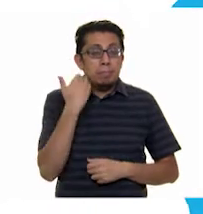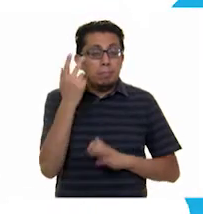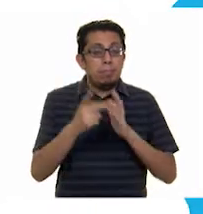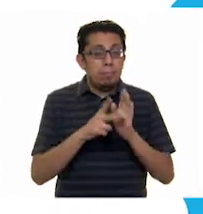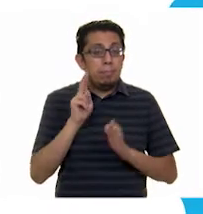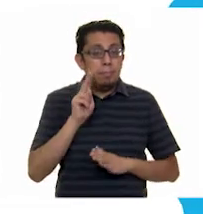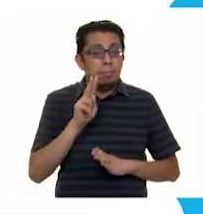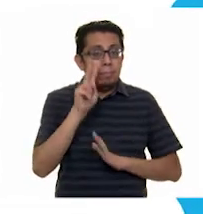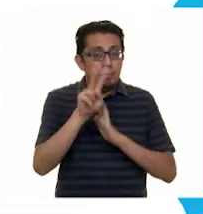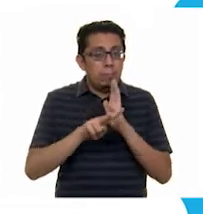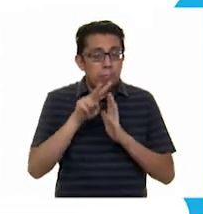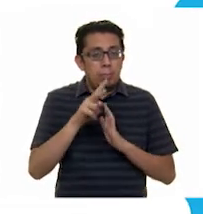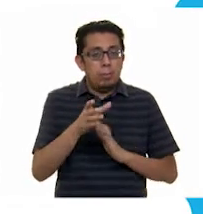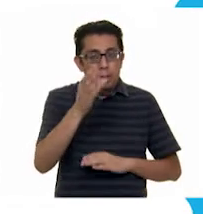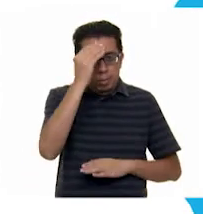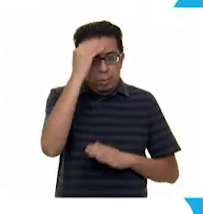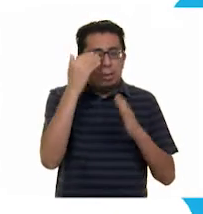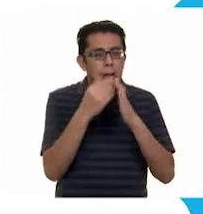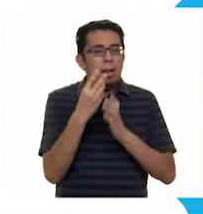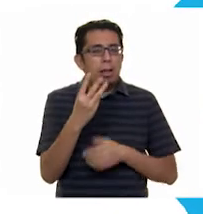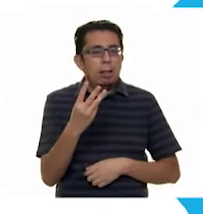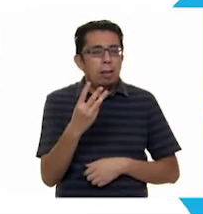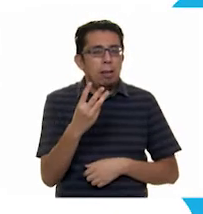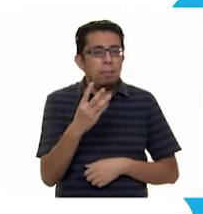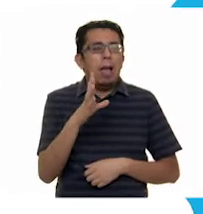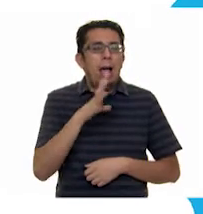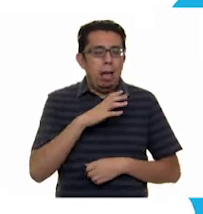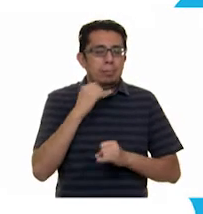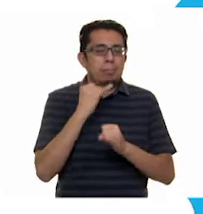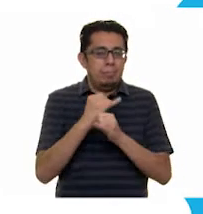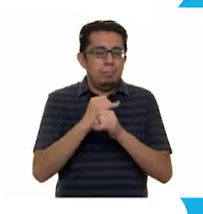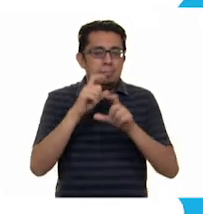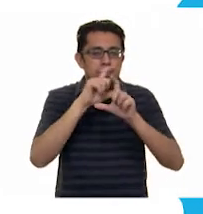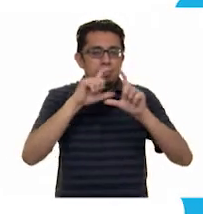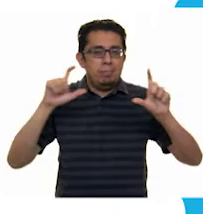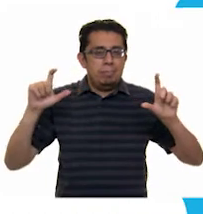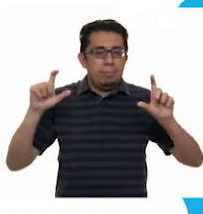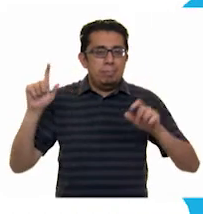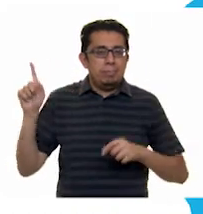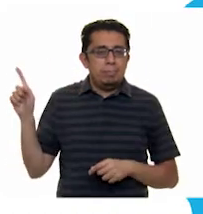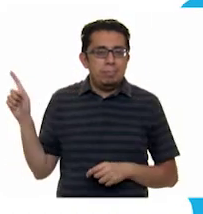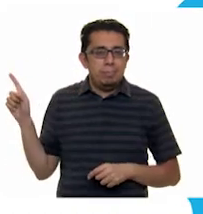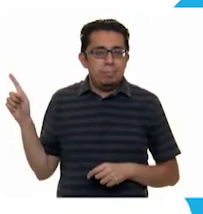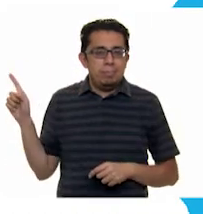quieres volver a ver los programas de Aprende en Casa 3, los puedes encontrar en la siguiente liga.